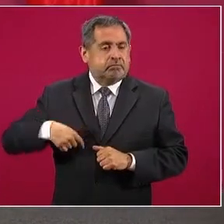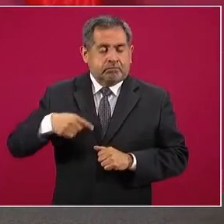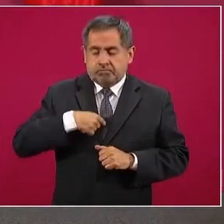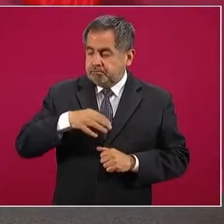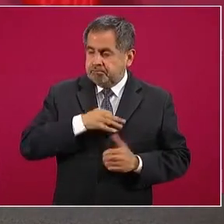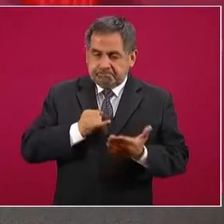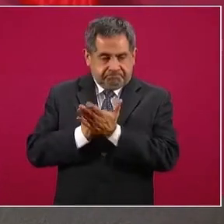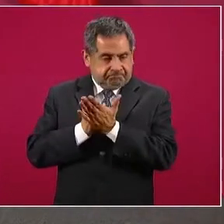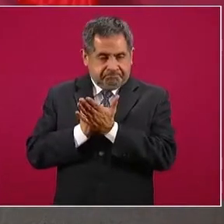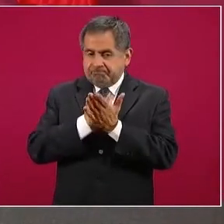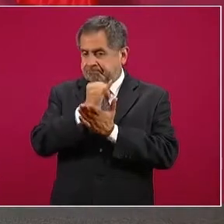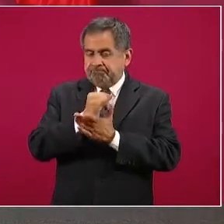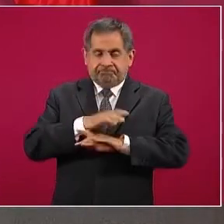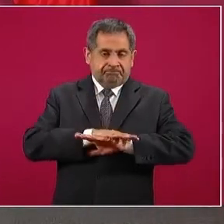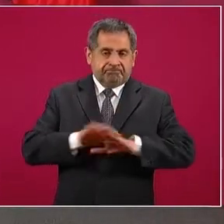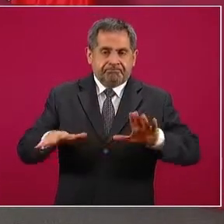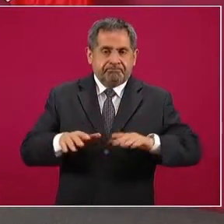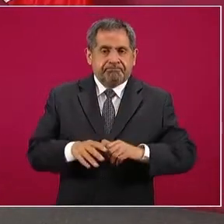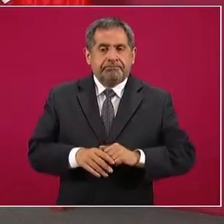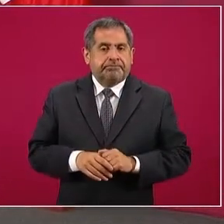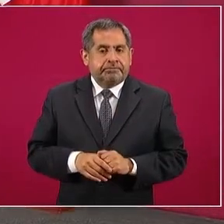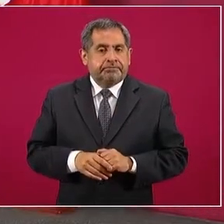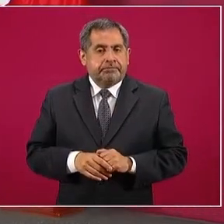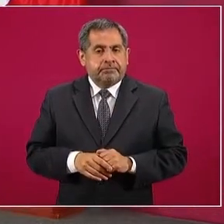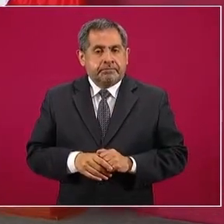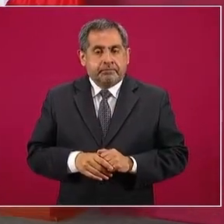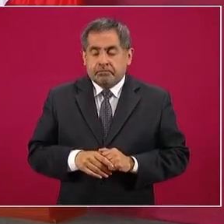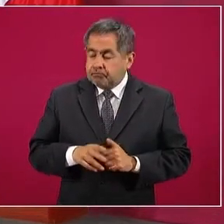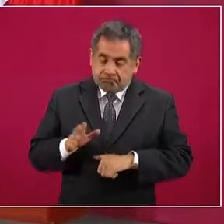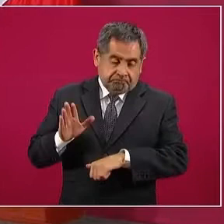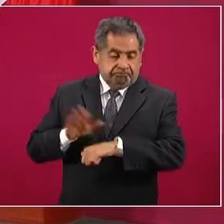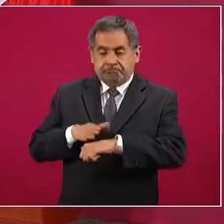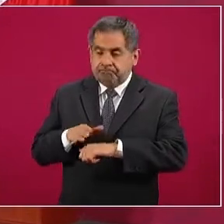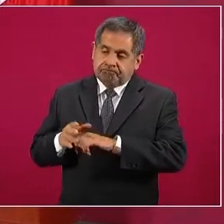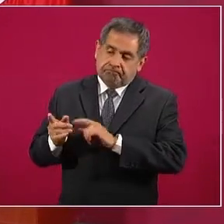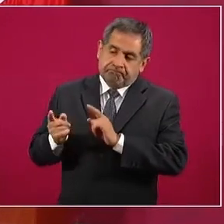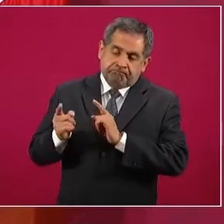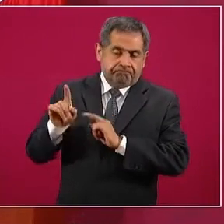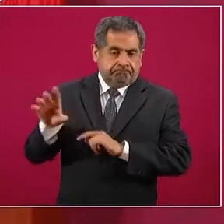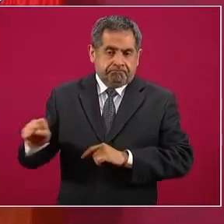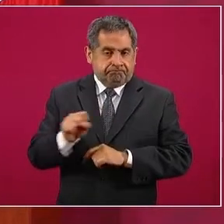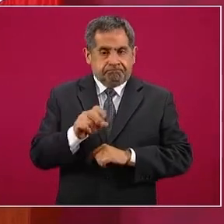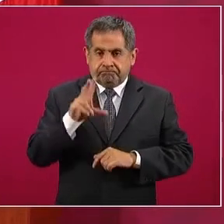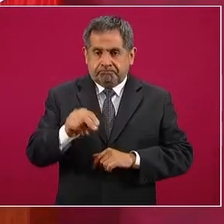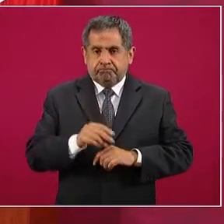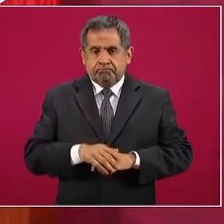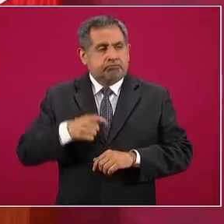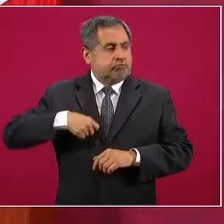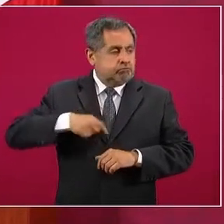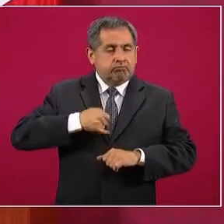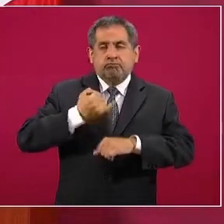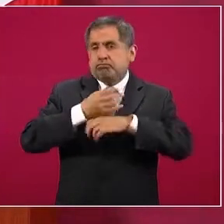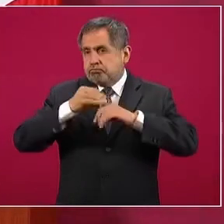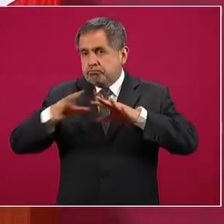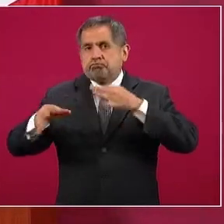que replicar, informar, argumentar,